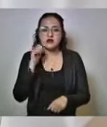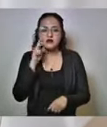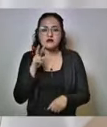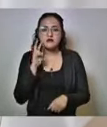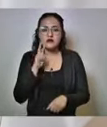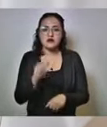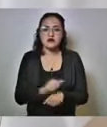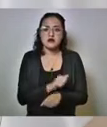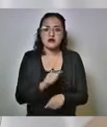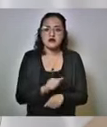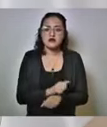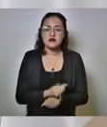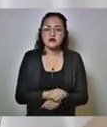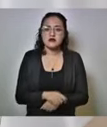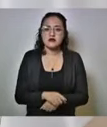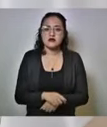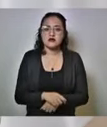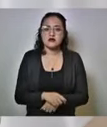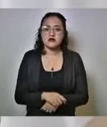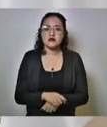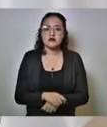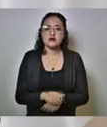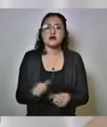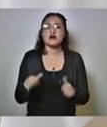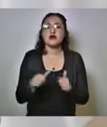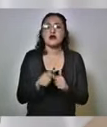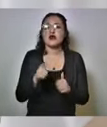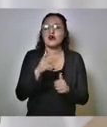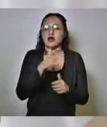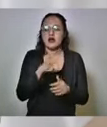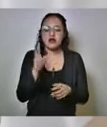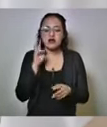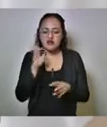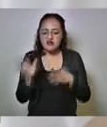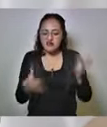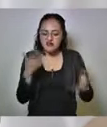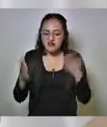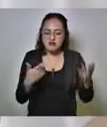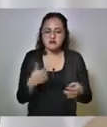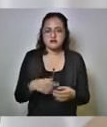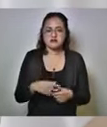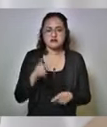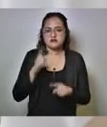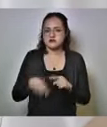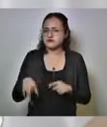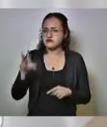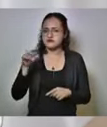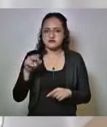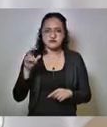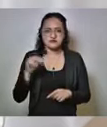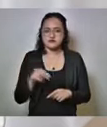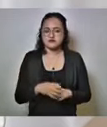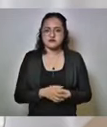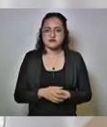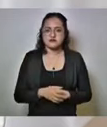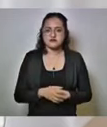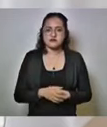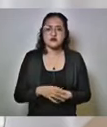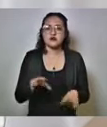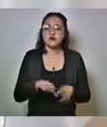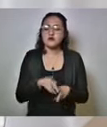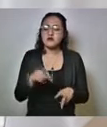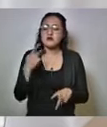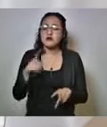con alfalfa con productos del campo y ahí les quiten parte de su